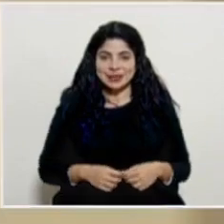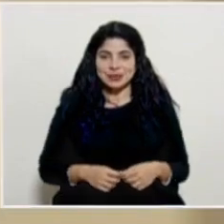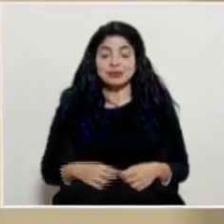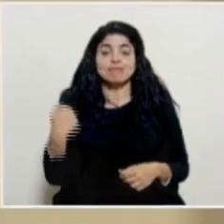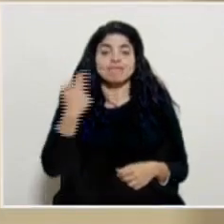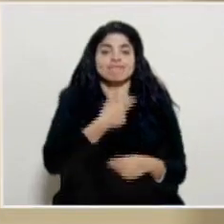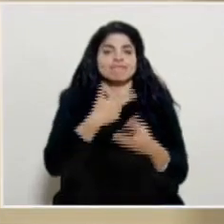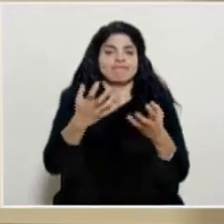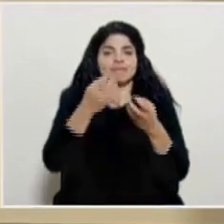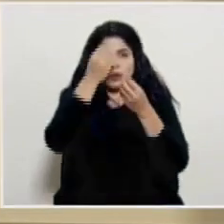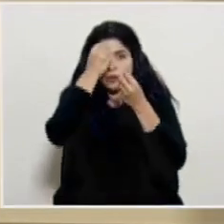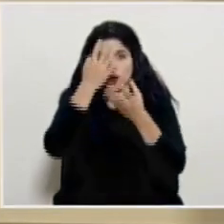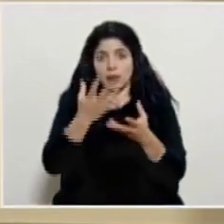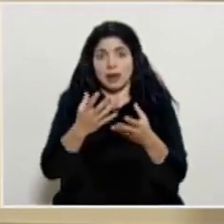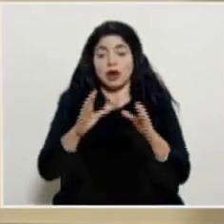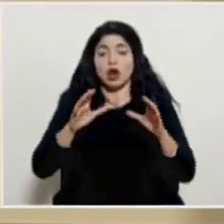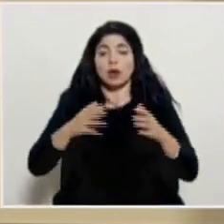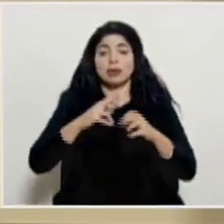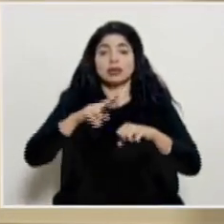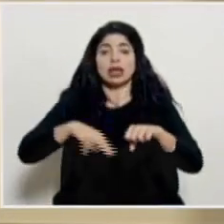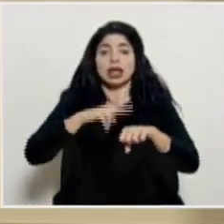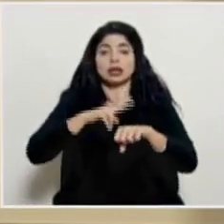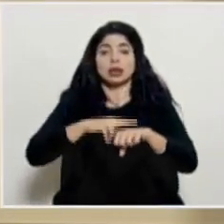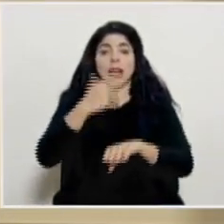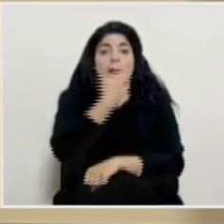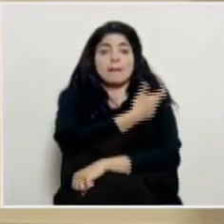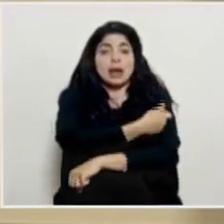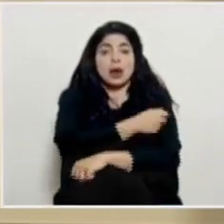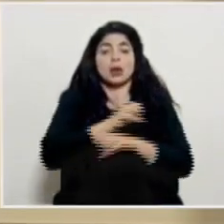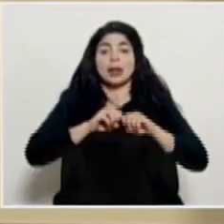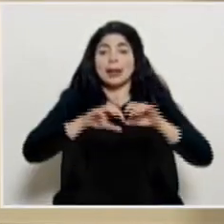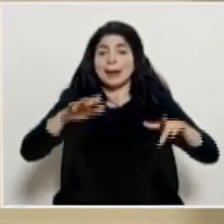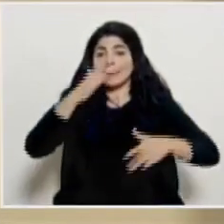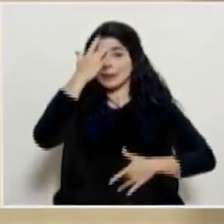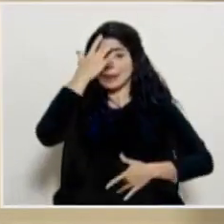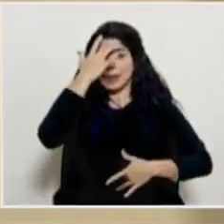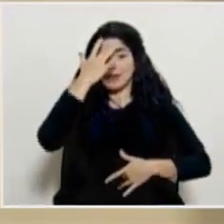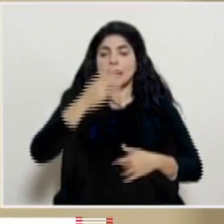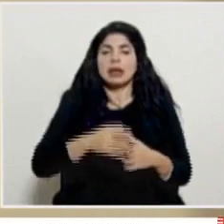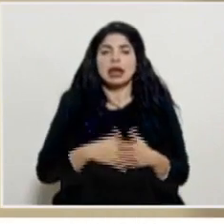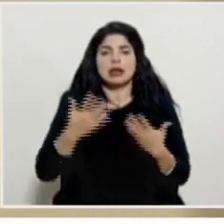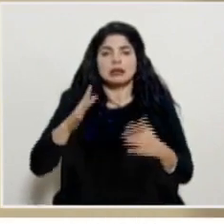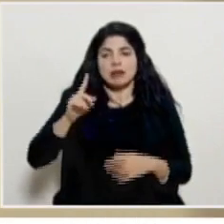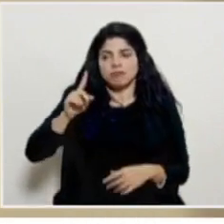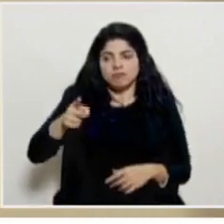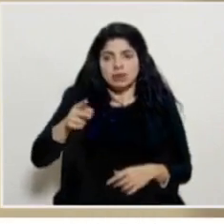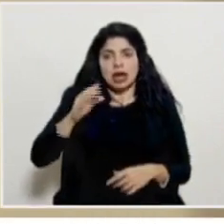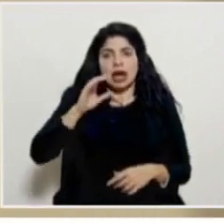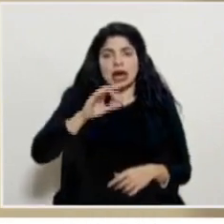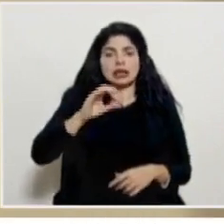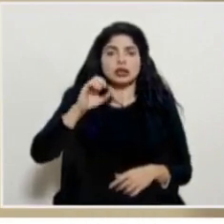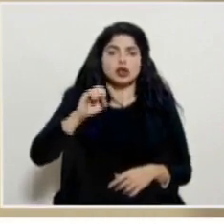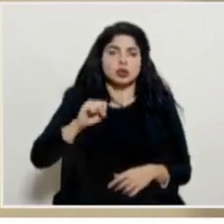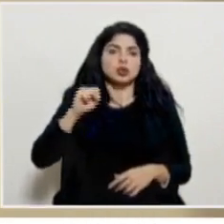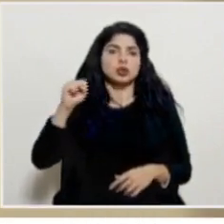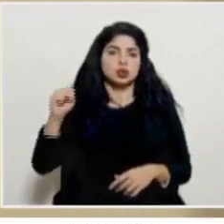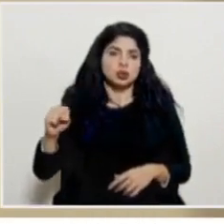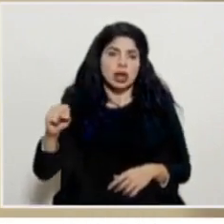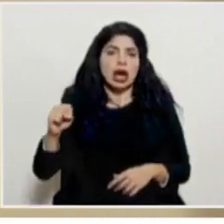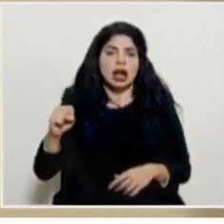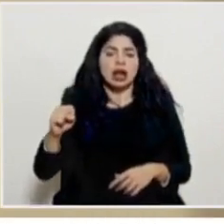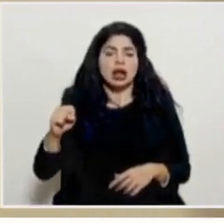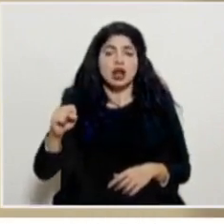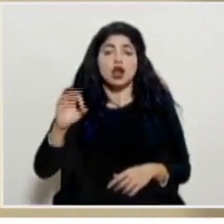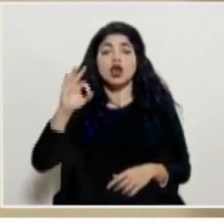Queremos informar que la Comisión Nacional de Vacunación y Epidemiología instruyó a la Caja Costalicense de Seguros Social a